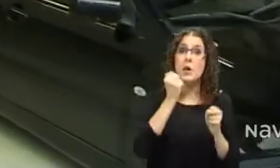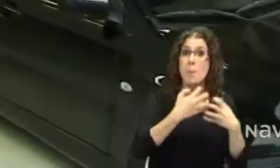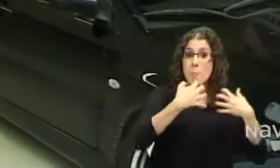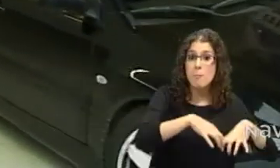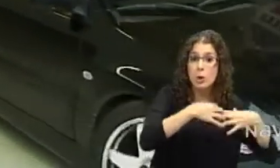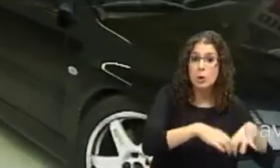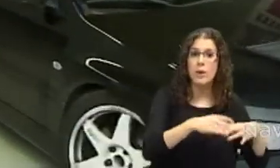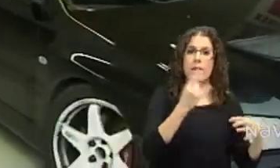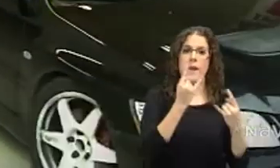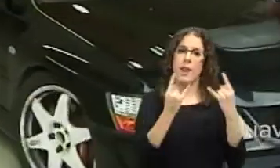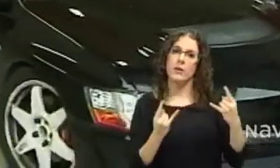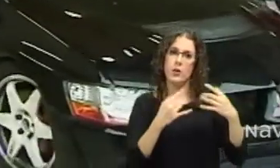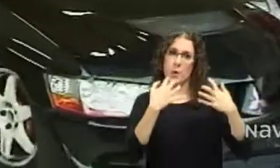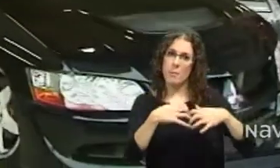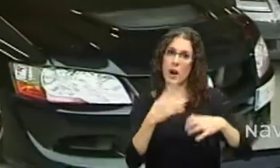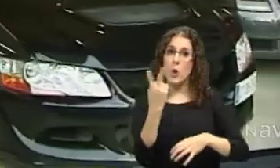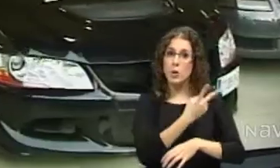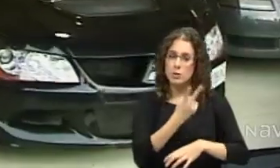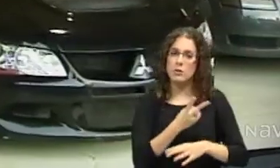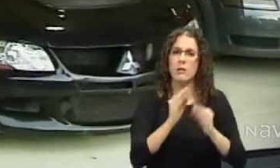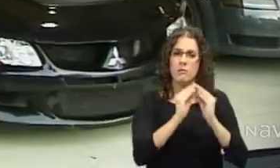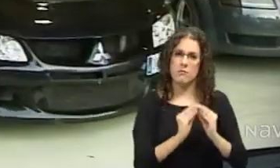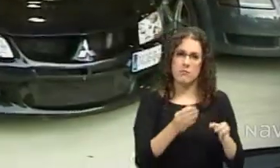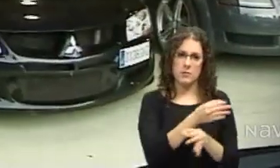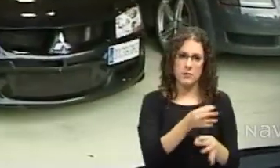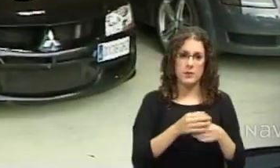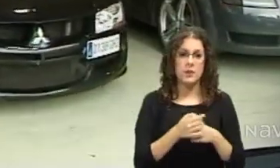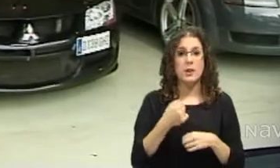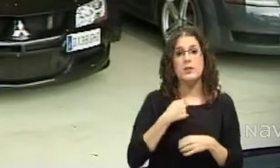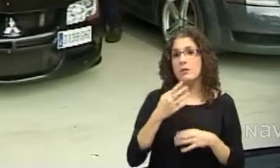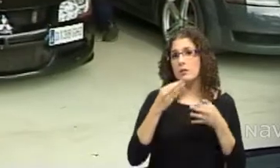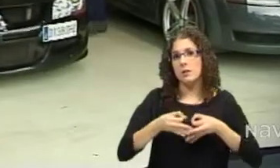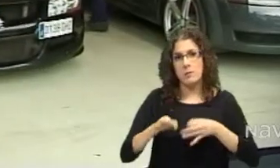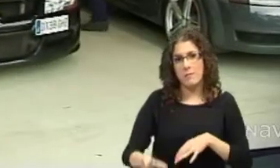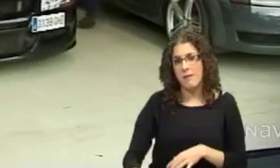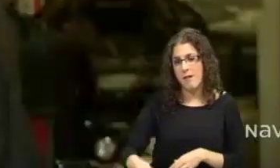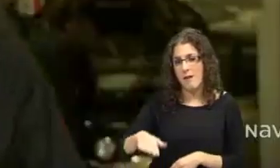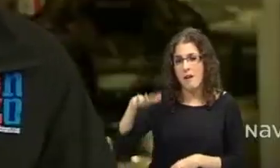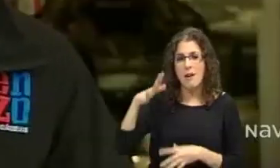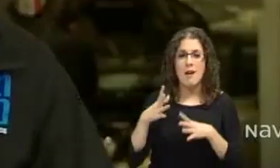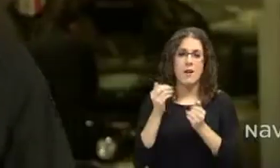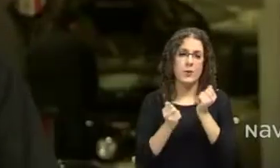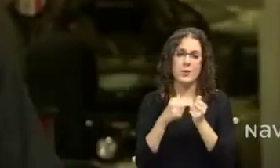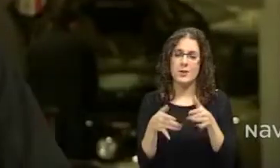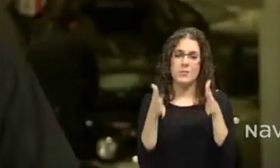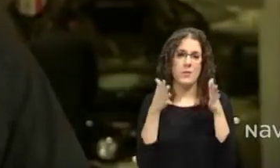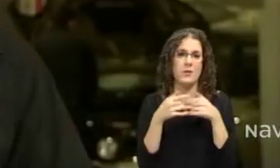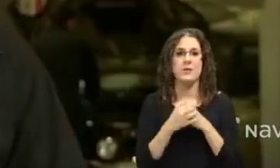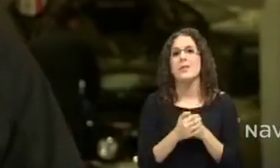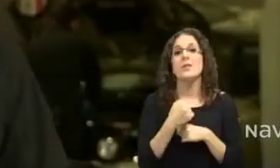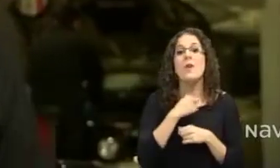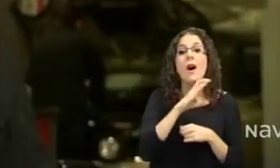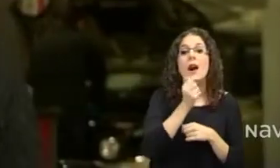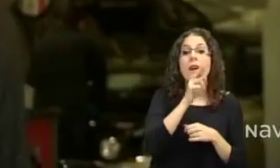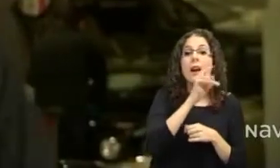mecánicas. Desde muy pequeño siempre me han gustado los coches, he corrido en cars desde los tres años y siempre he